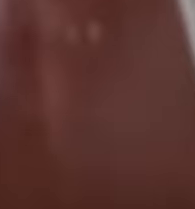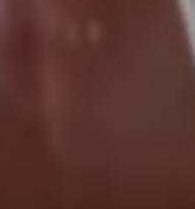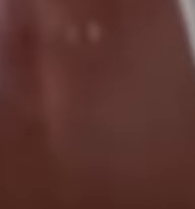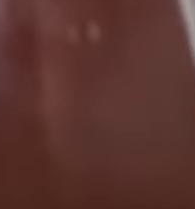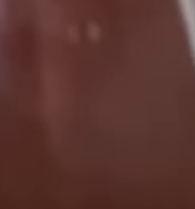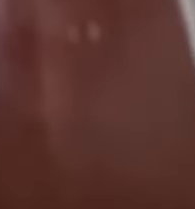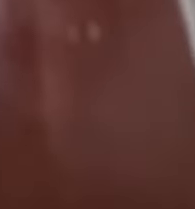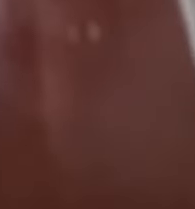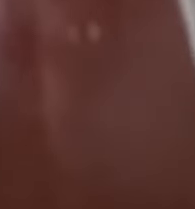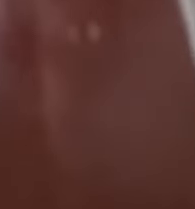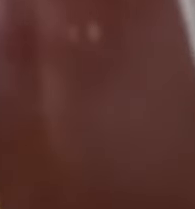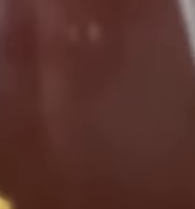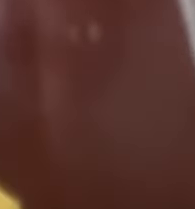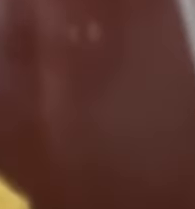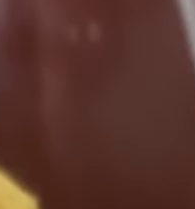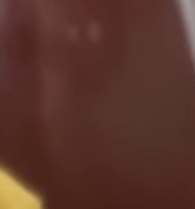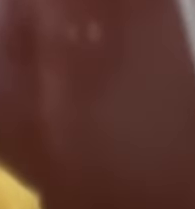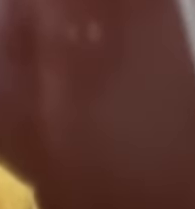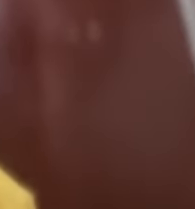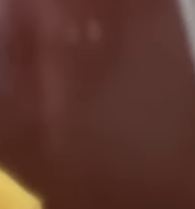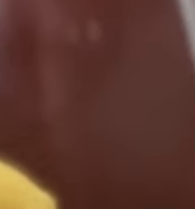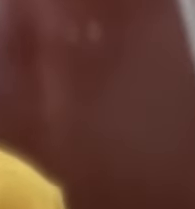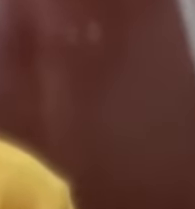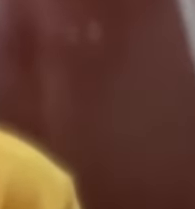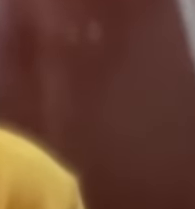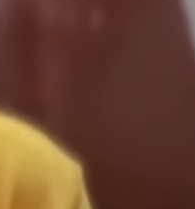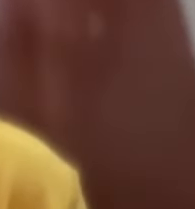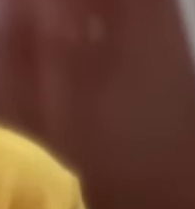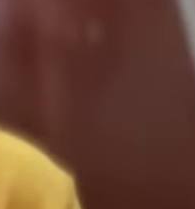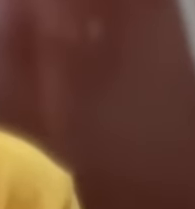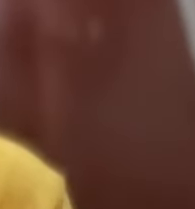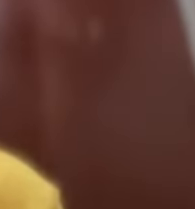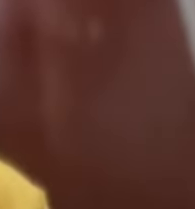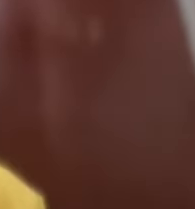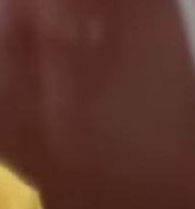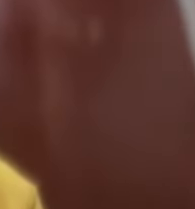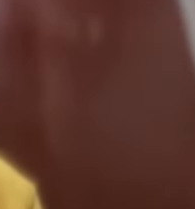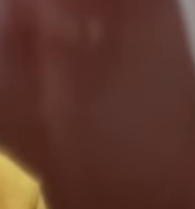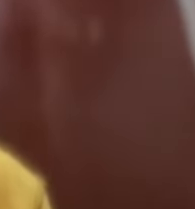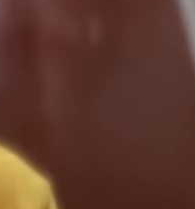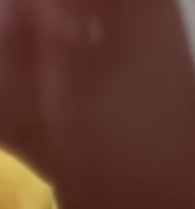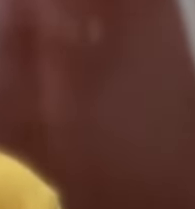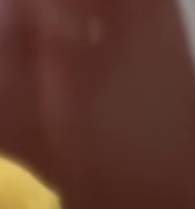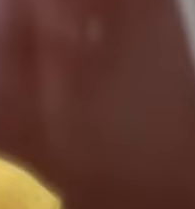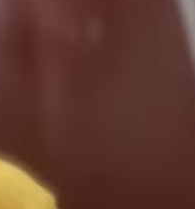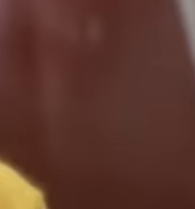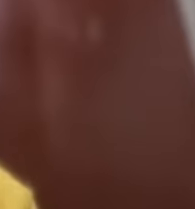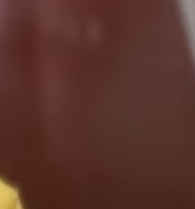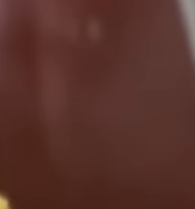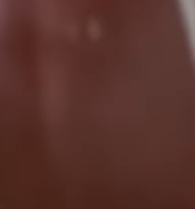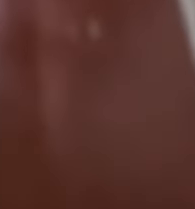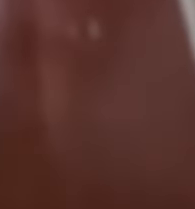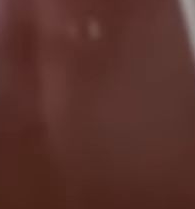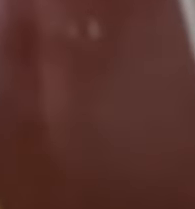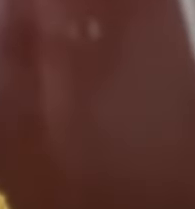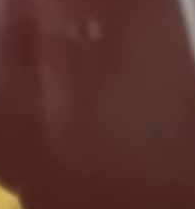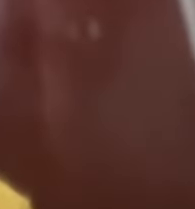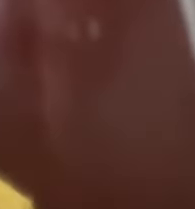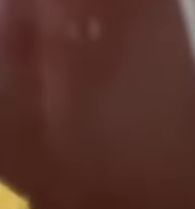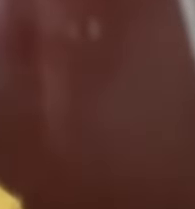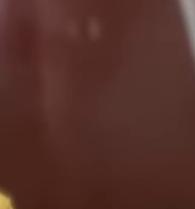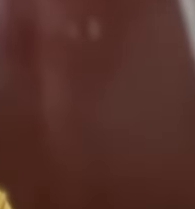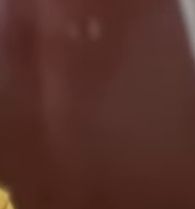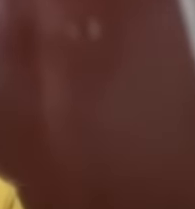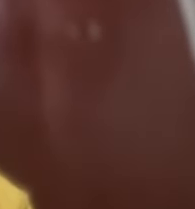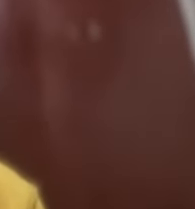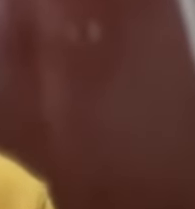han hecho. Yo analizo la oposición. Quiero saber cómo esta gente se preparó para los debates,